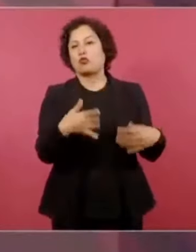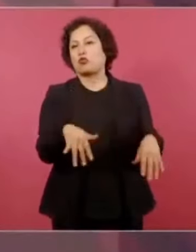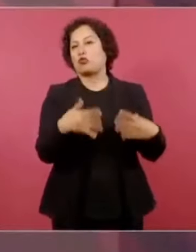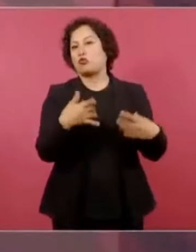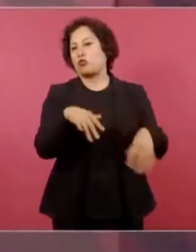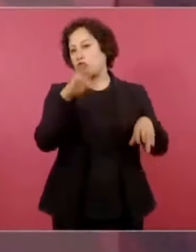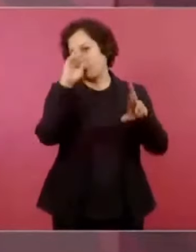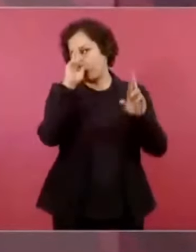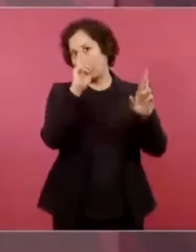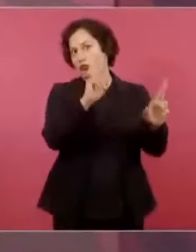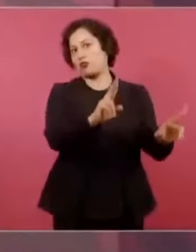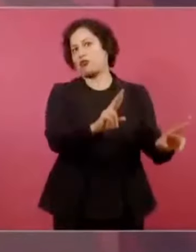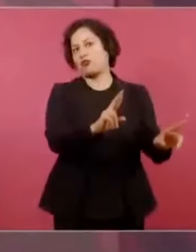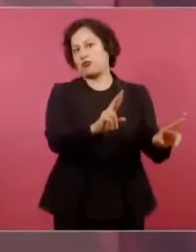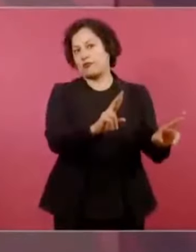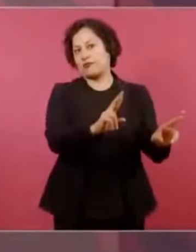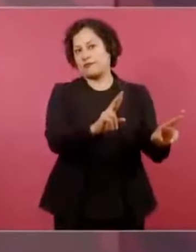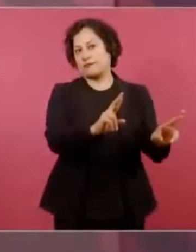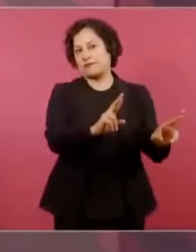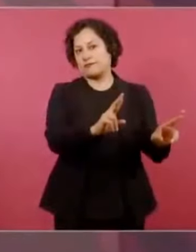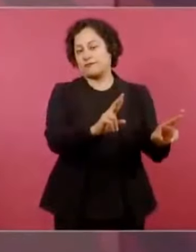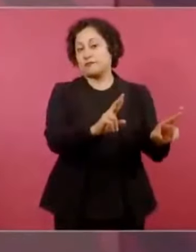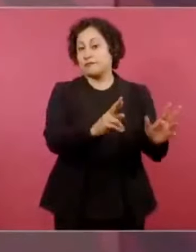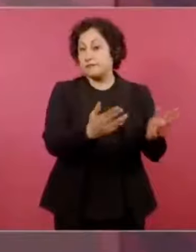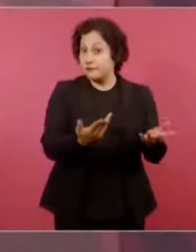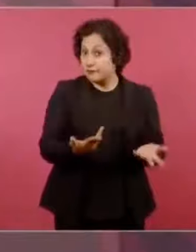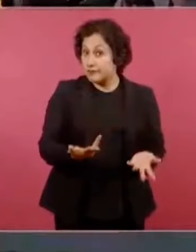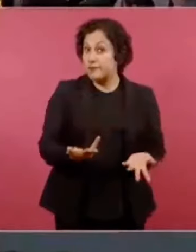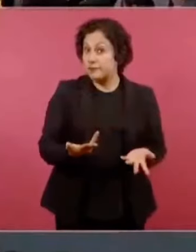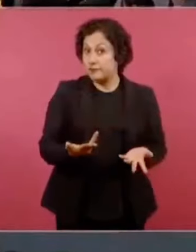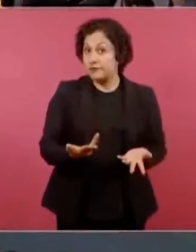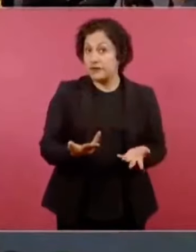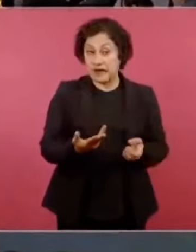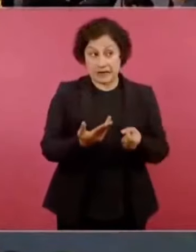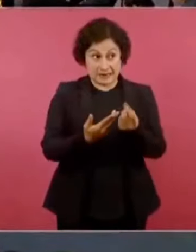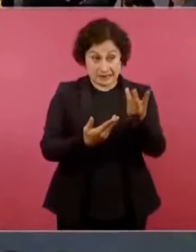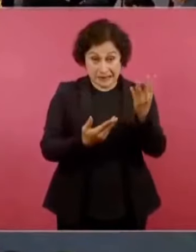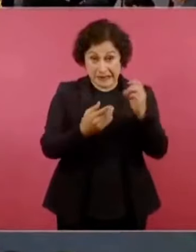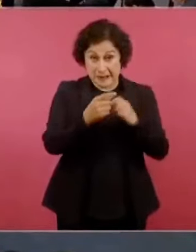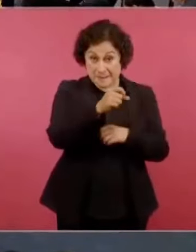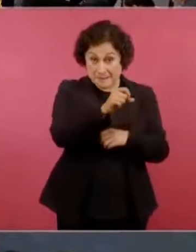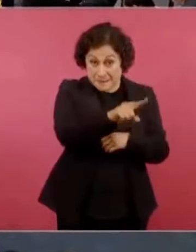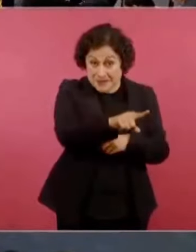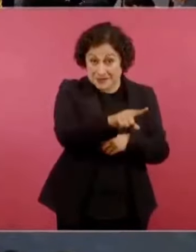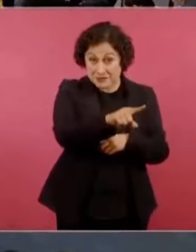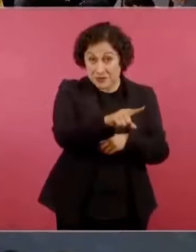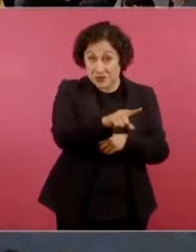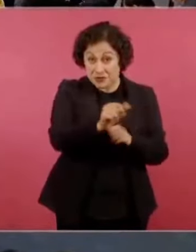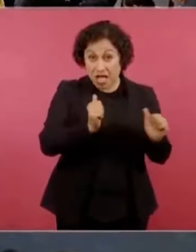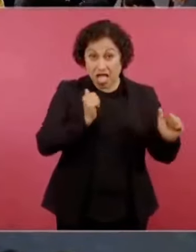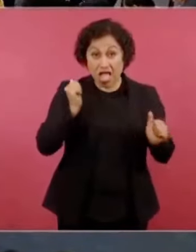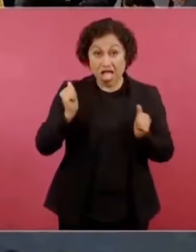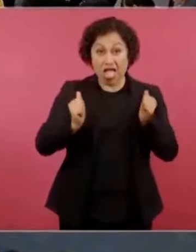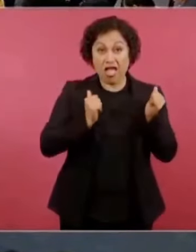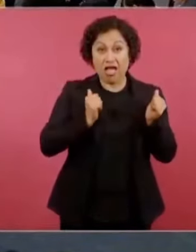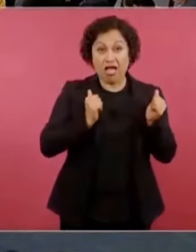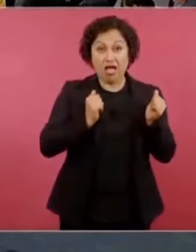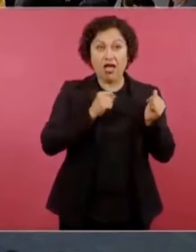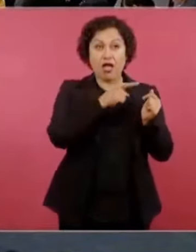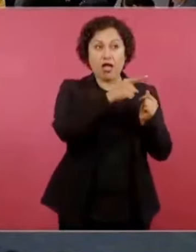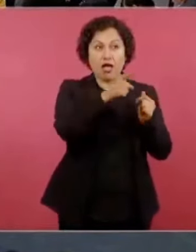y todavía se atrevía a decir qué corrupto